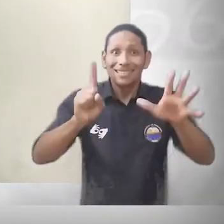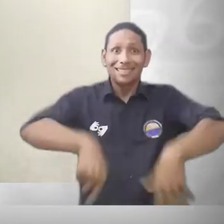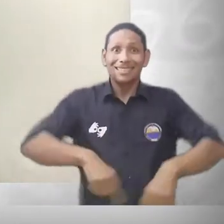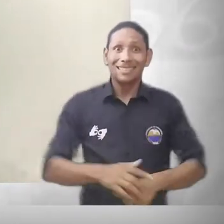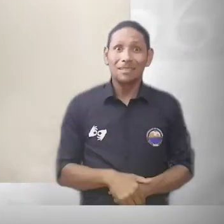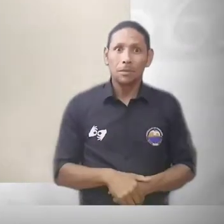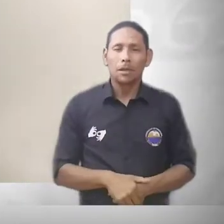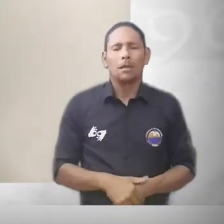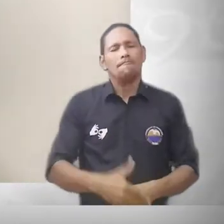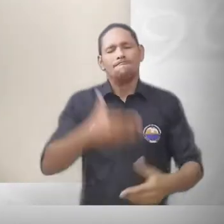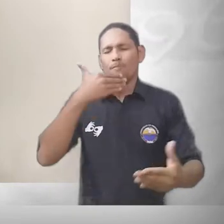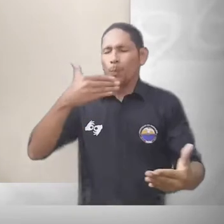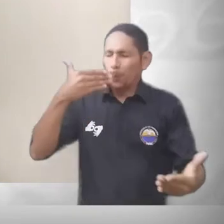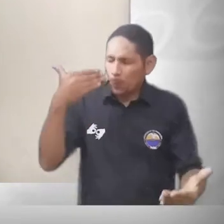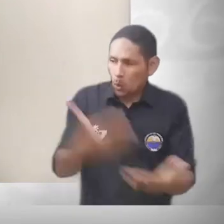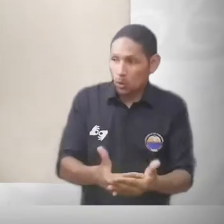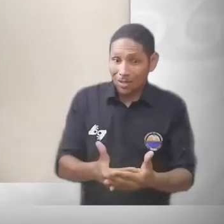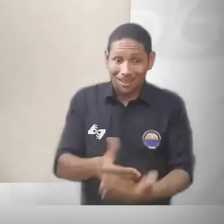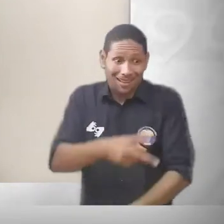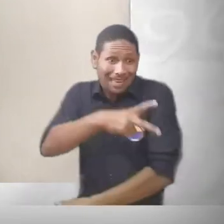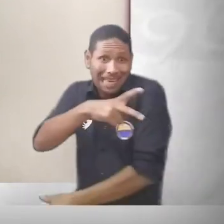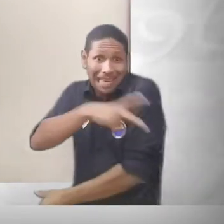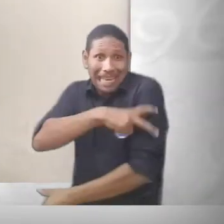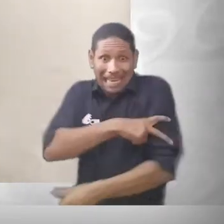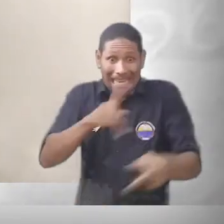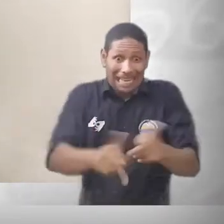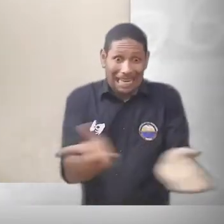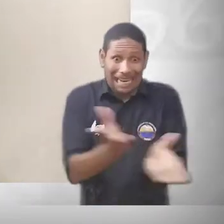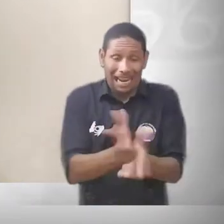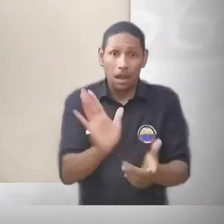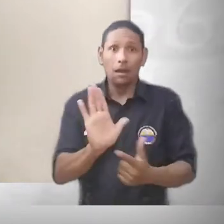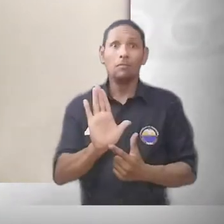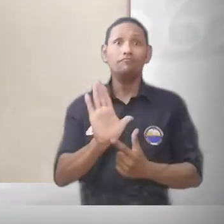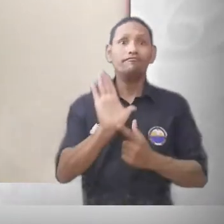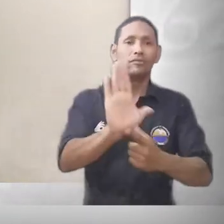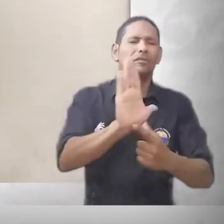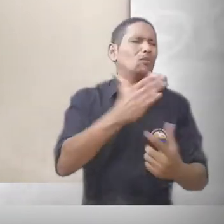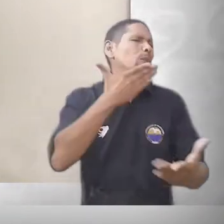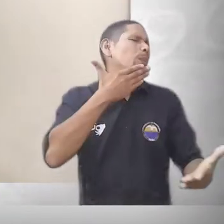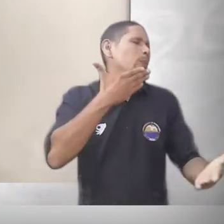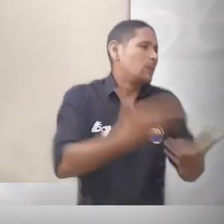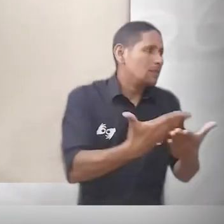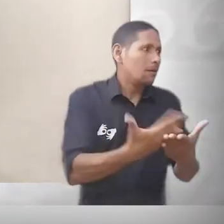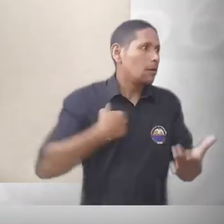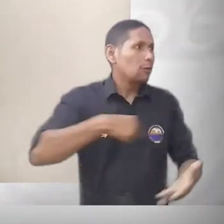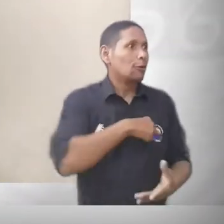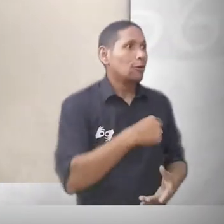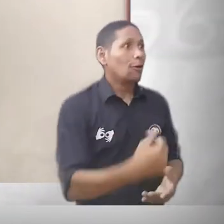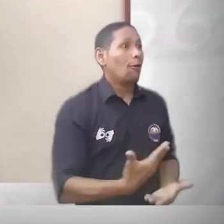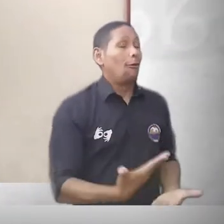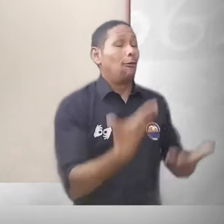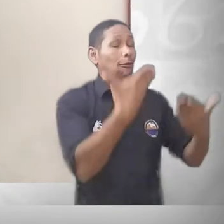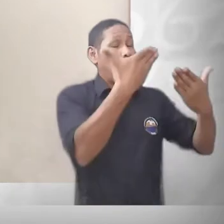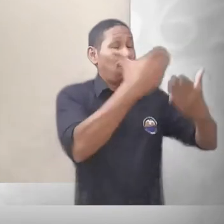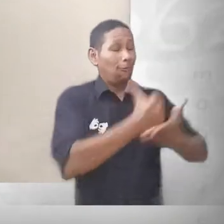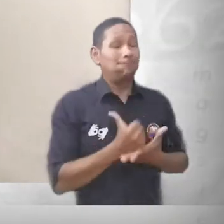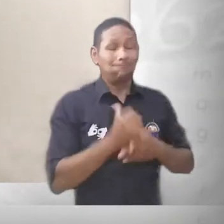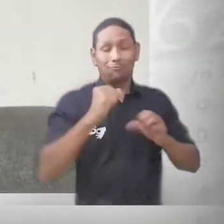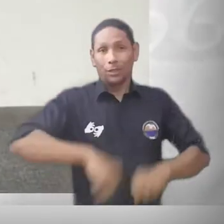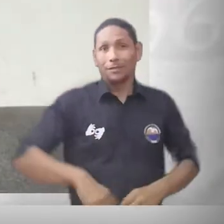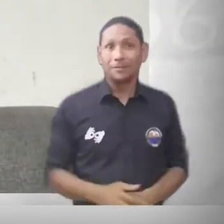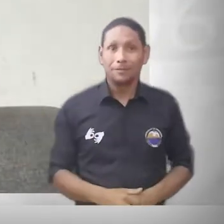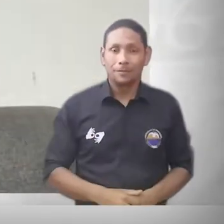menos por este semestre. Gracias por representarnos y ser la voz de tantos que hoy podremos gozar de este